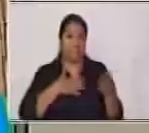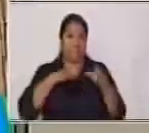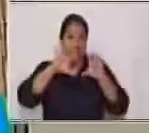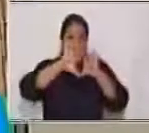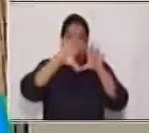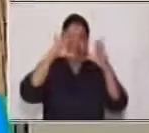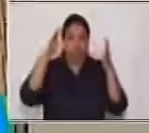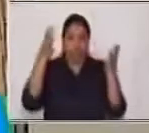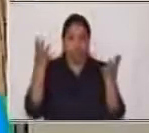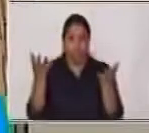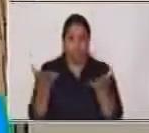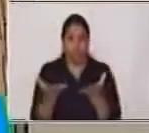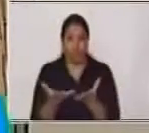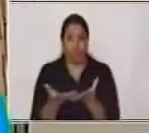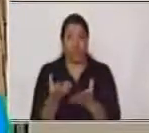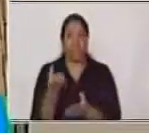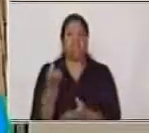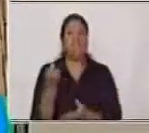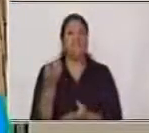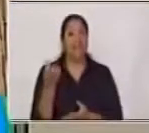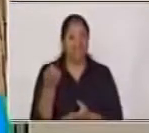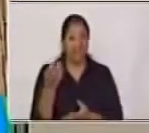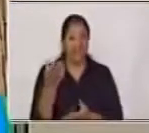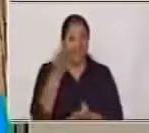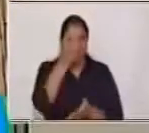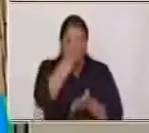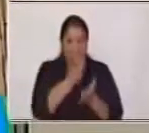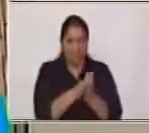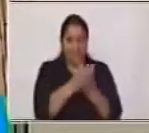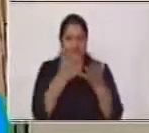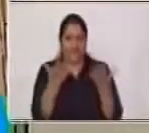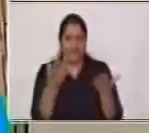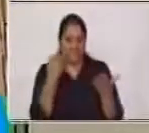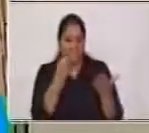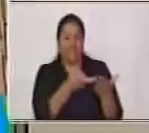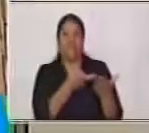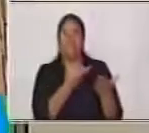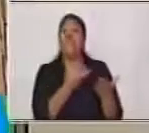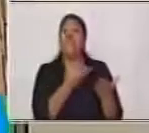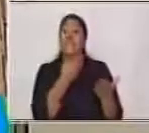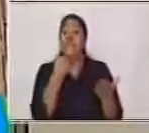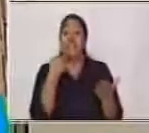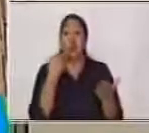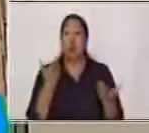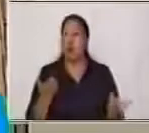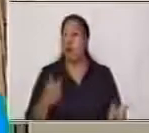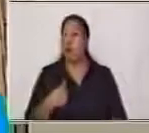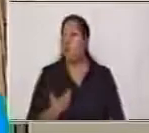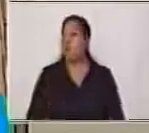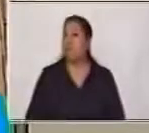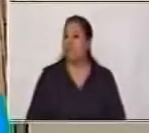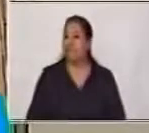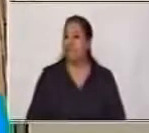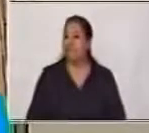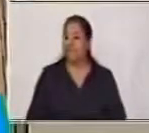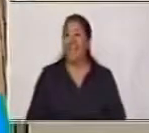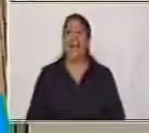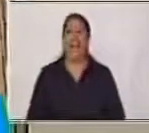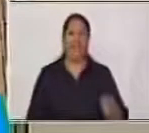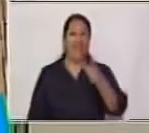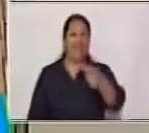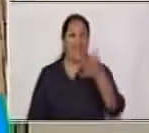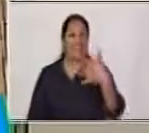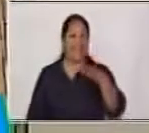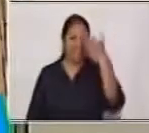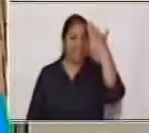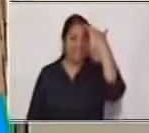verde Y mi interior Rojo es ¿Quién soy? Yo sé que ustedes ya saben